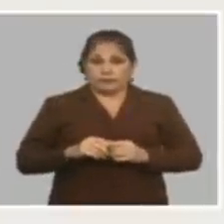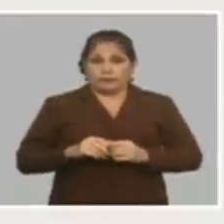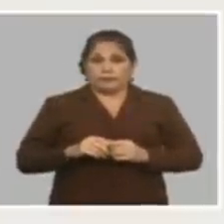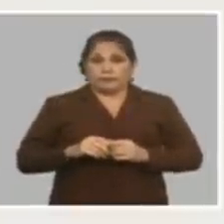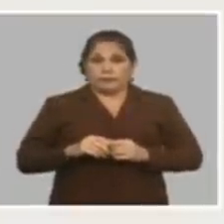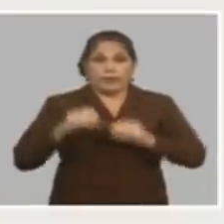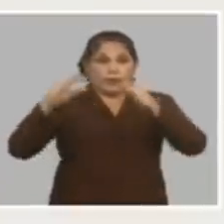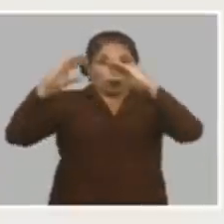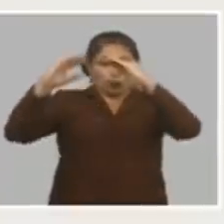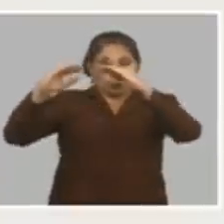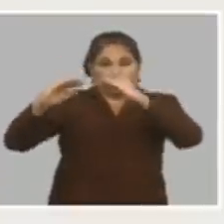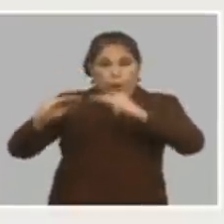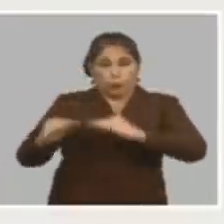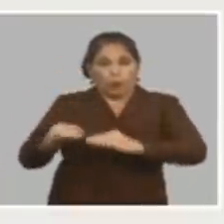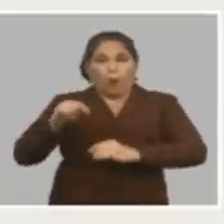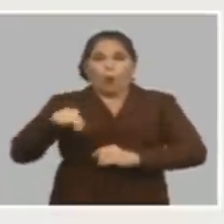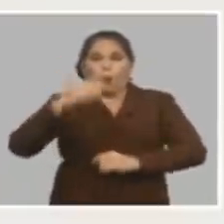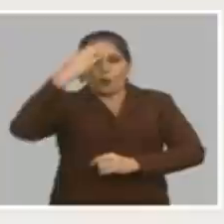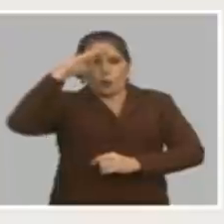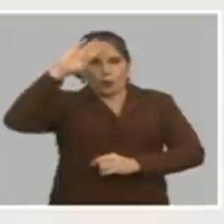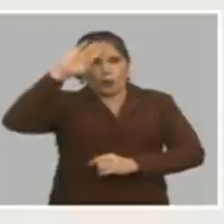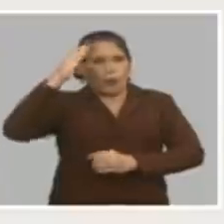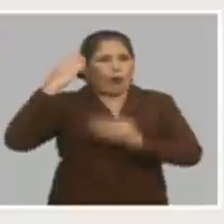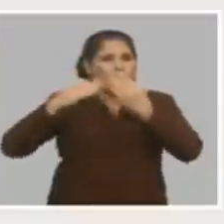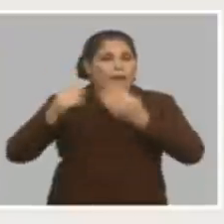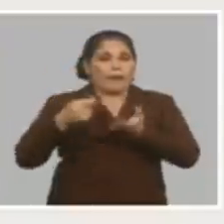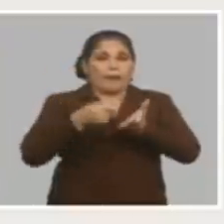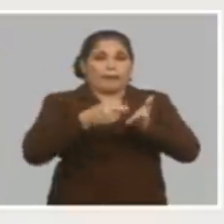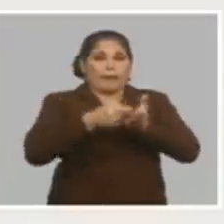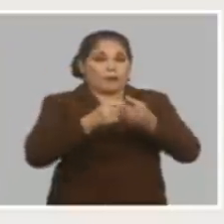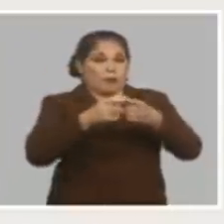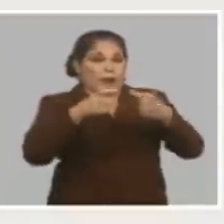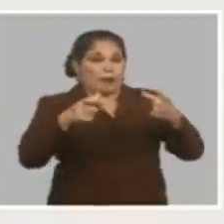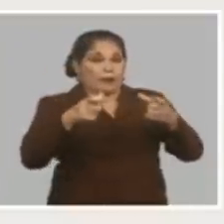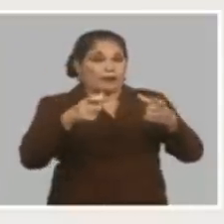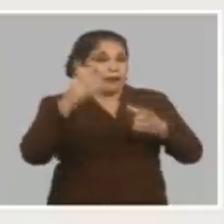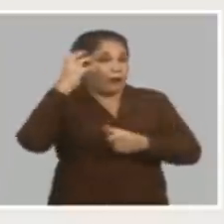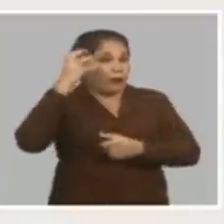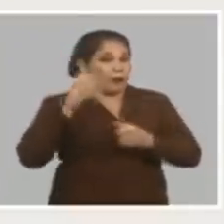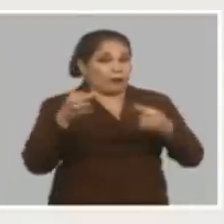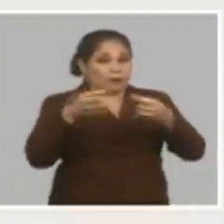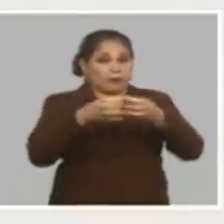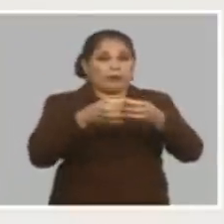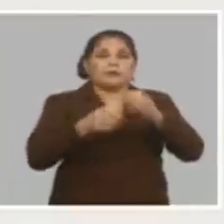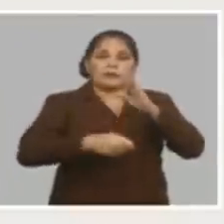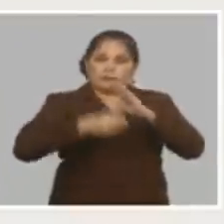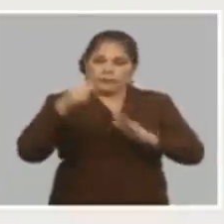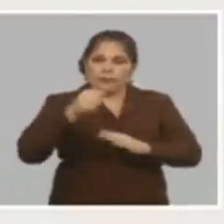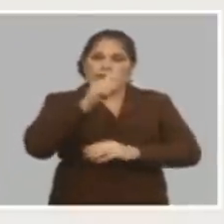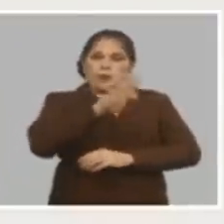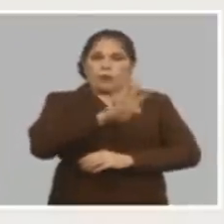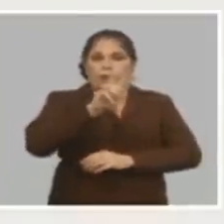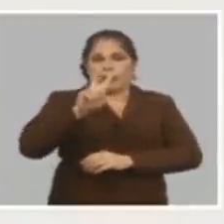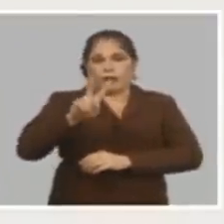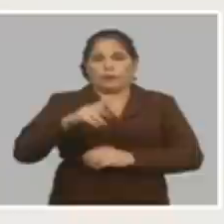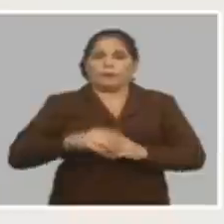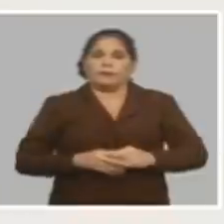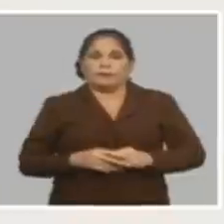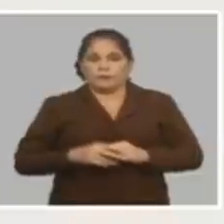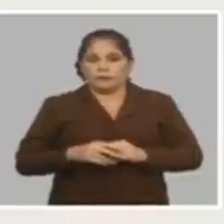de todo lo que hoy Cuba se ponía como precio mayorista centralizado se quedan en 42